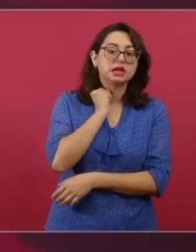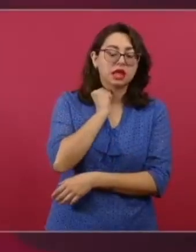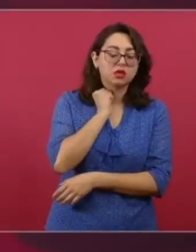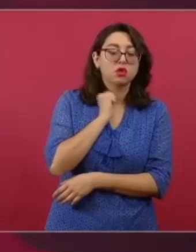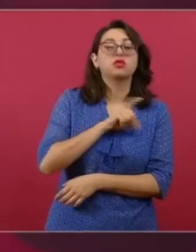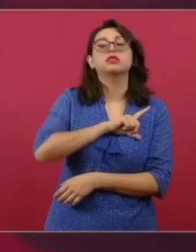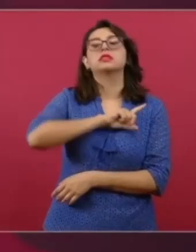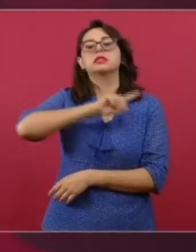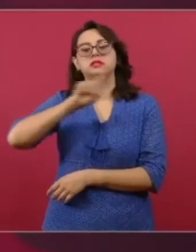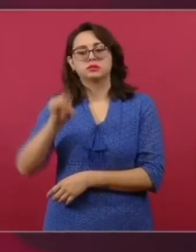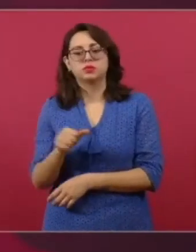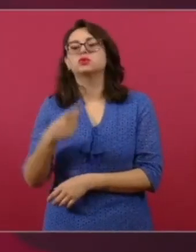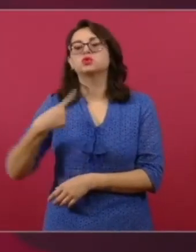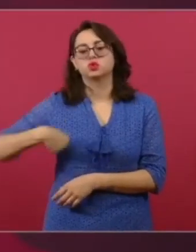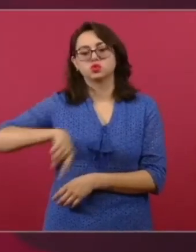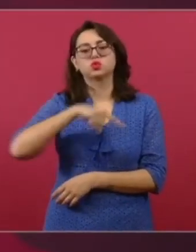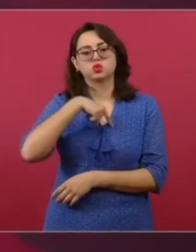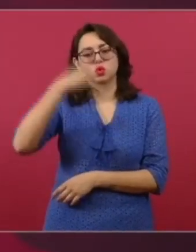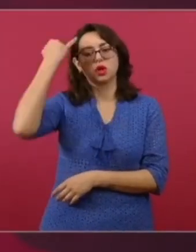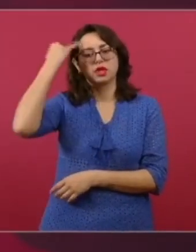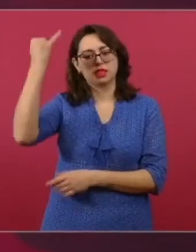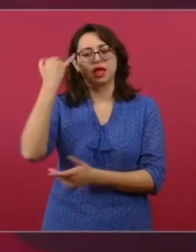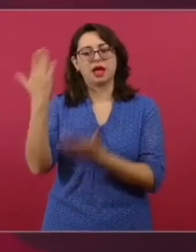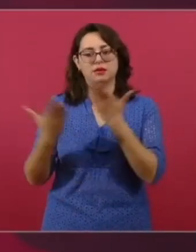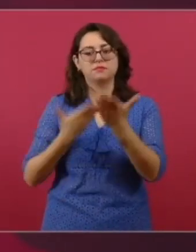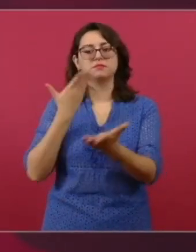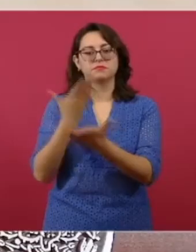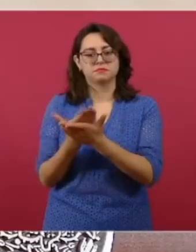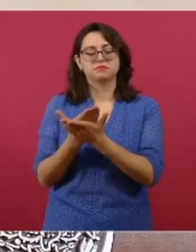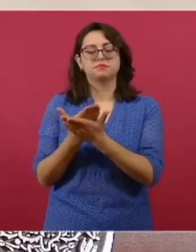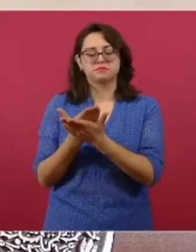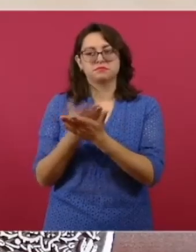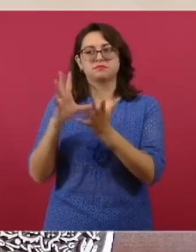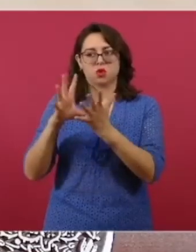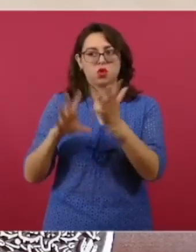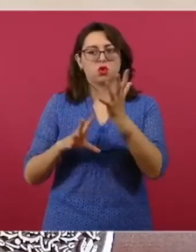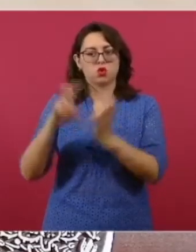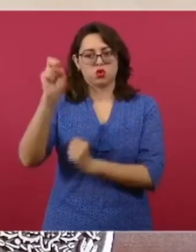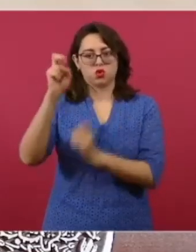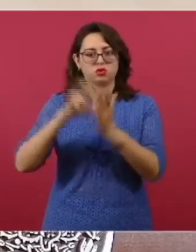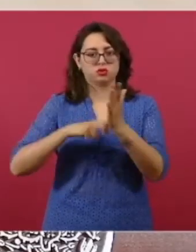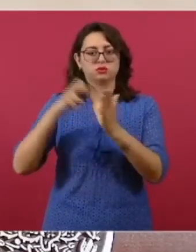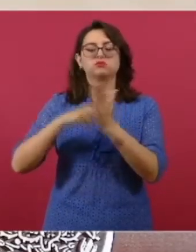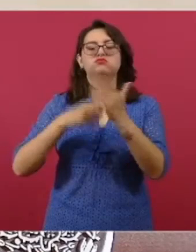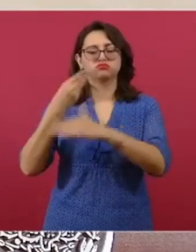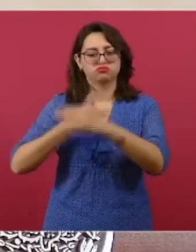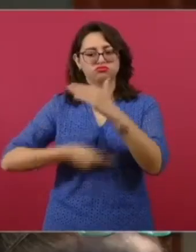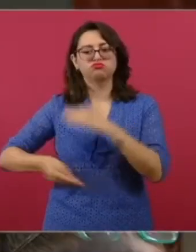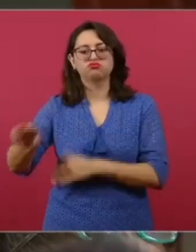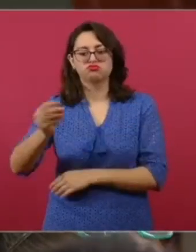sí vamos nosotros a presentar una iniciativa para la reforma al artículo cuarto,